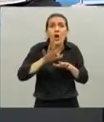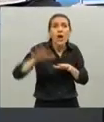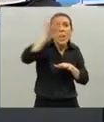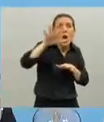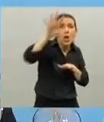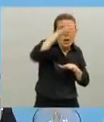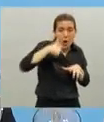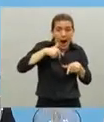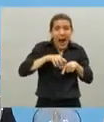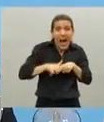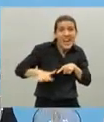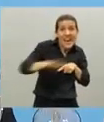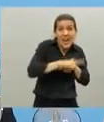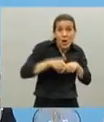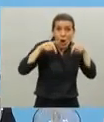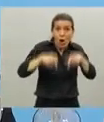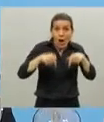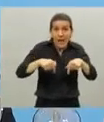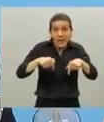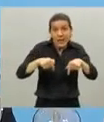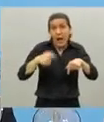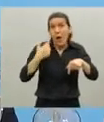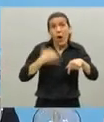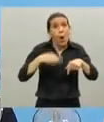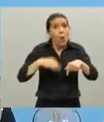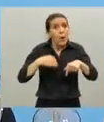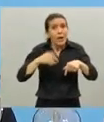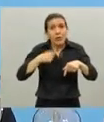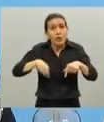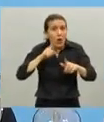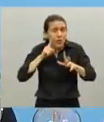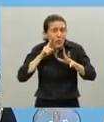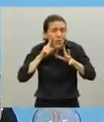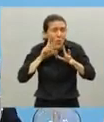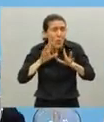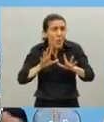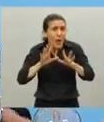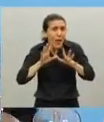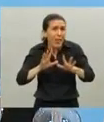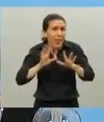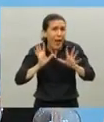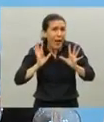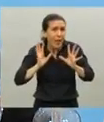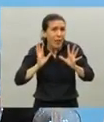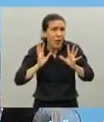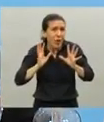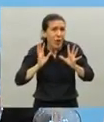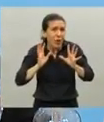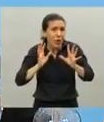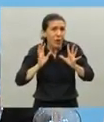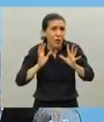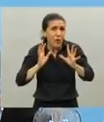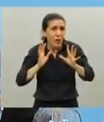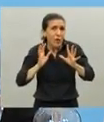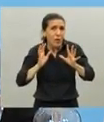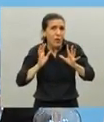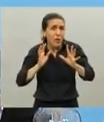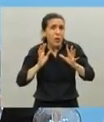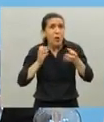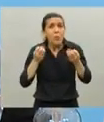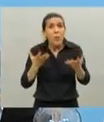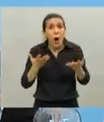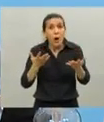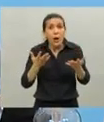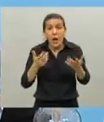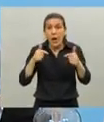obliga a ser muy cuidadosos porque lo que lo